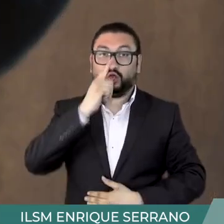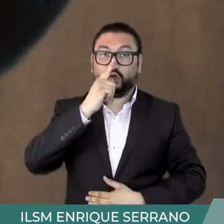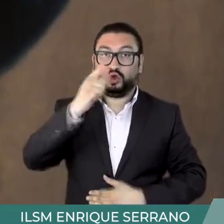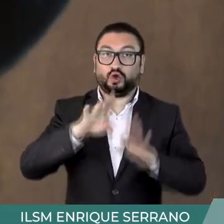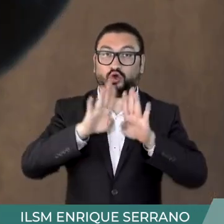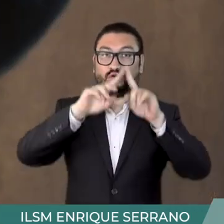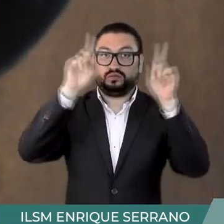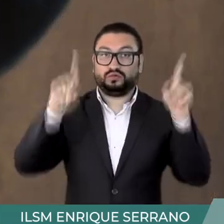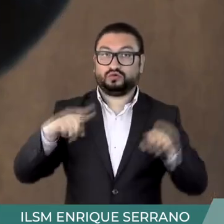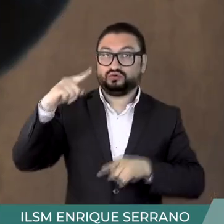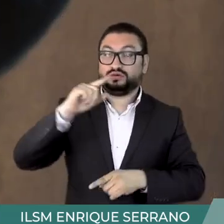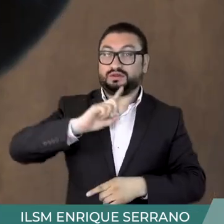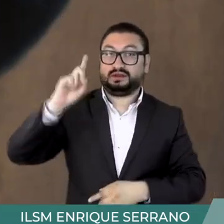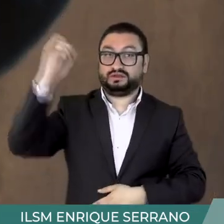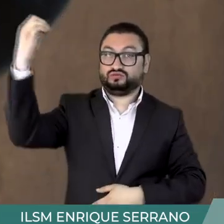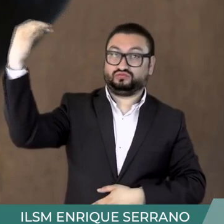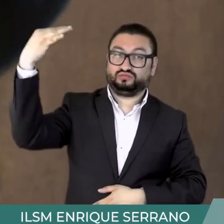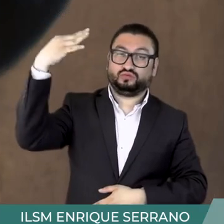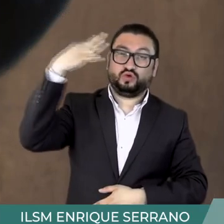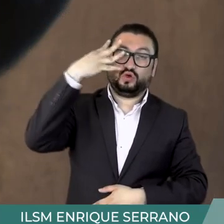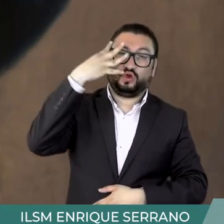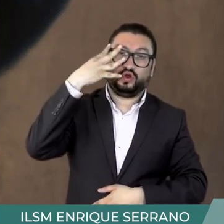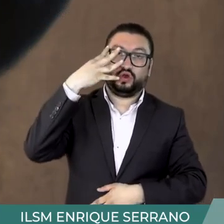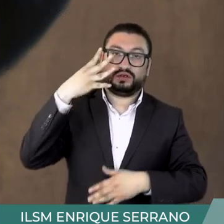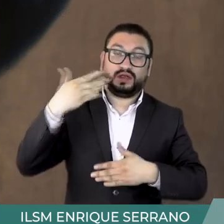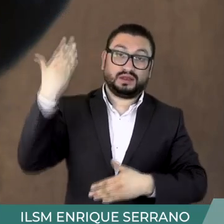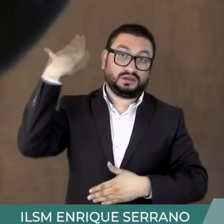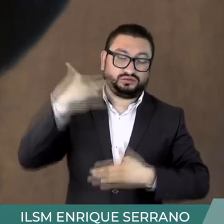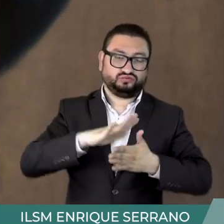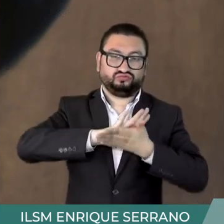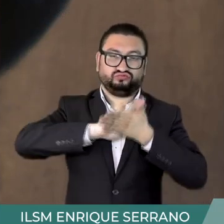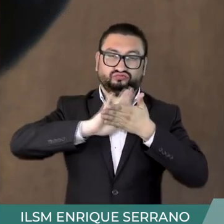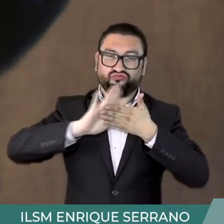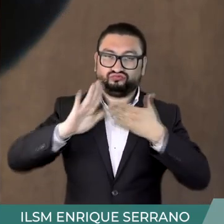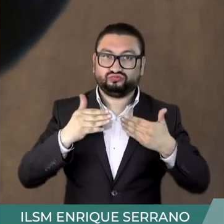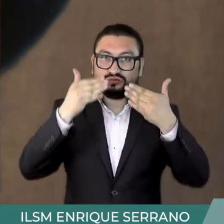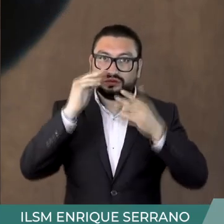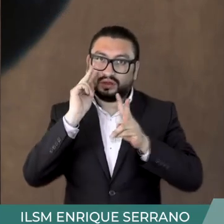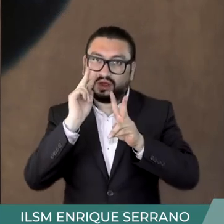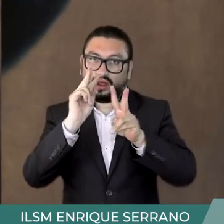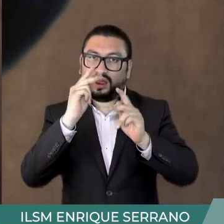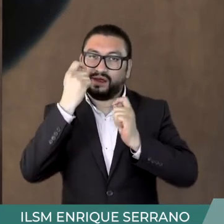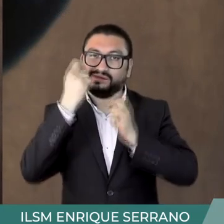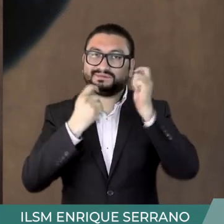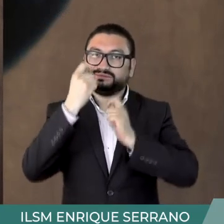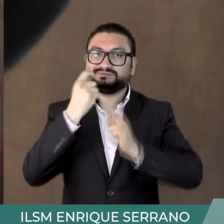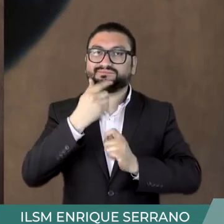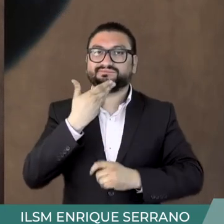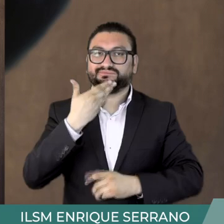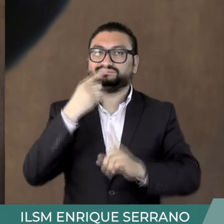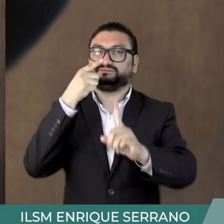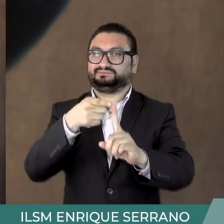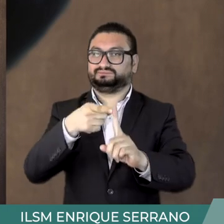La luz que proviene del ángulo superior derecho que ilumina su rostro y el fondo neutro, hacen que concentremos la mirada en sus facciones.